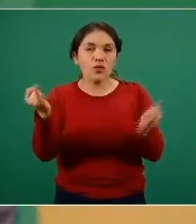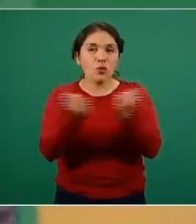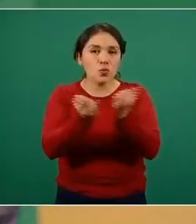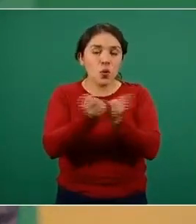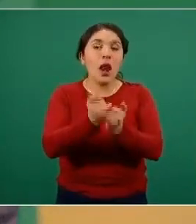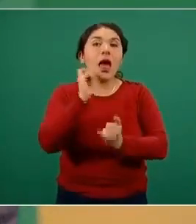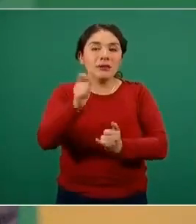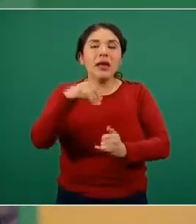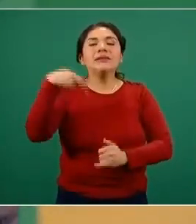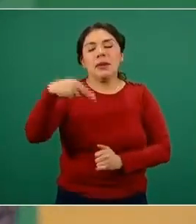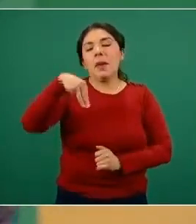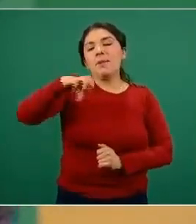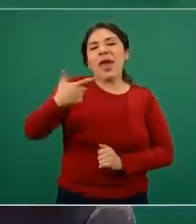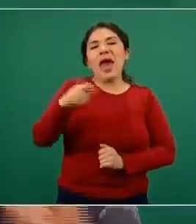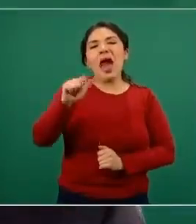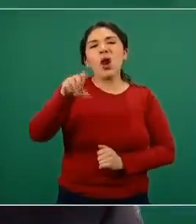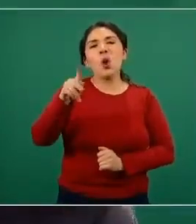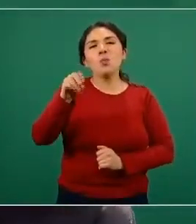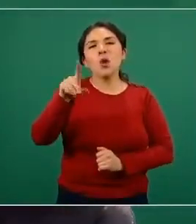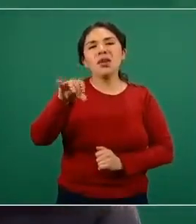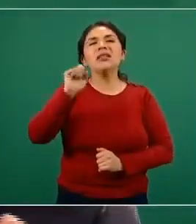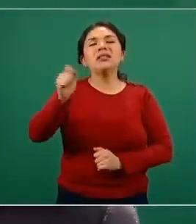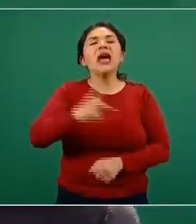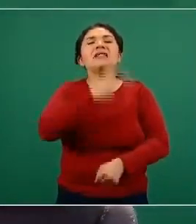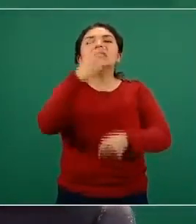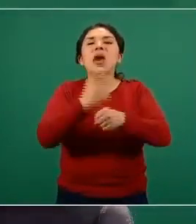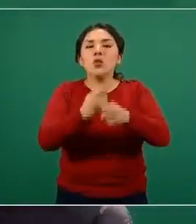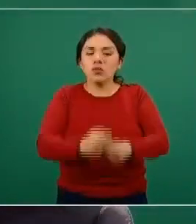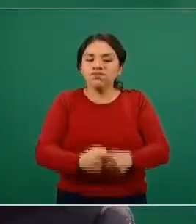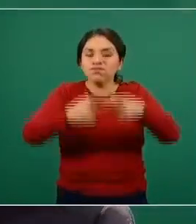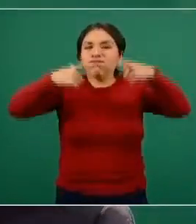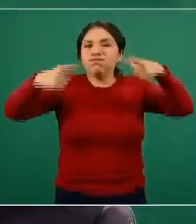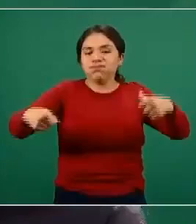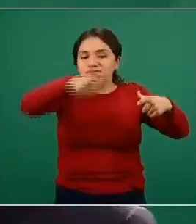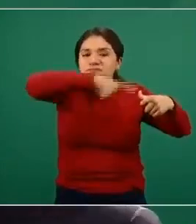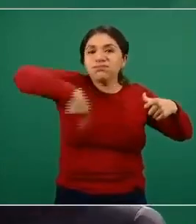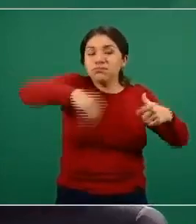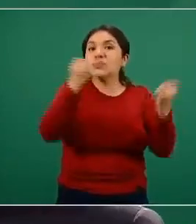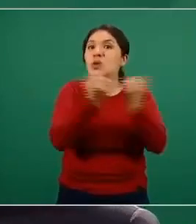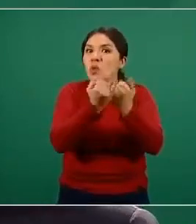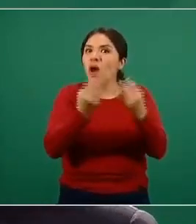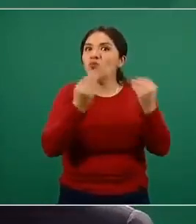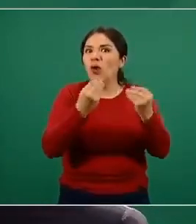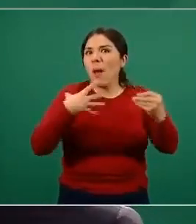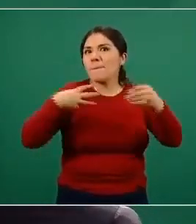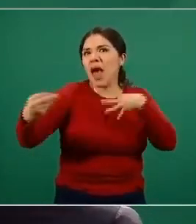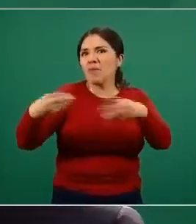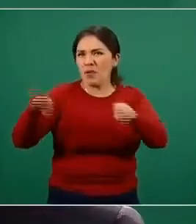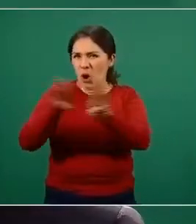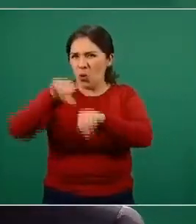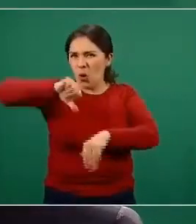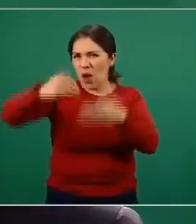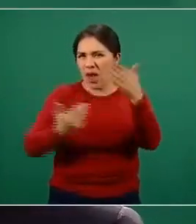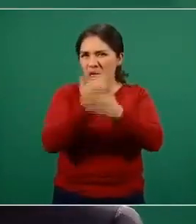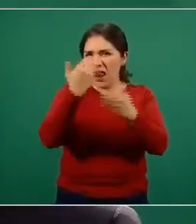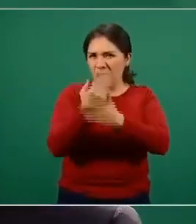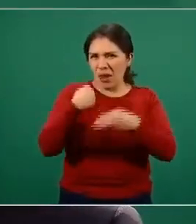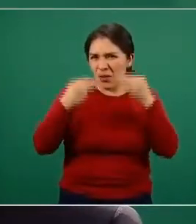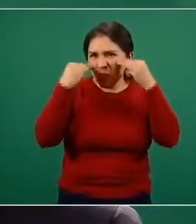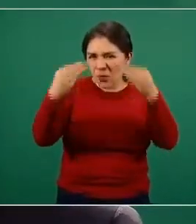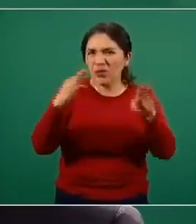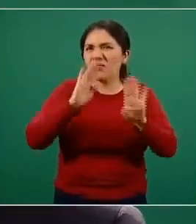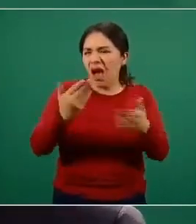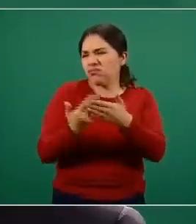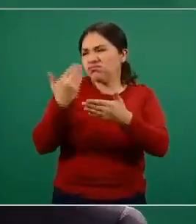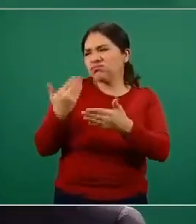que es la Megalópolis, es el segundo círculo de actividad epidémica, como lo mostramos esta mañana y lo hemos mostrado ya